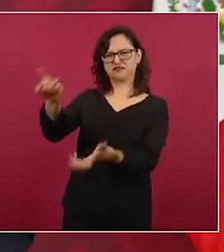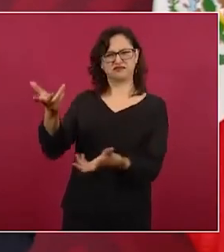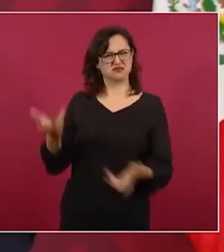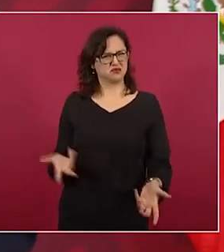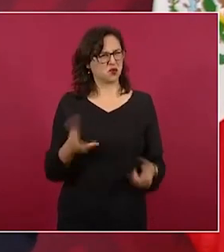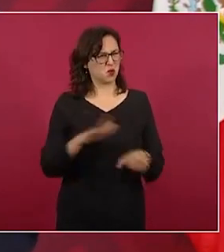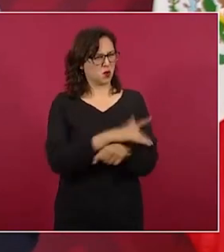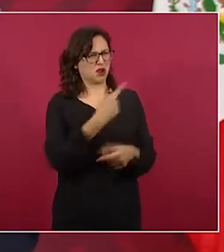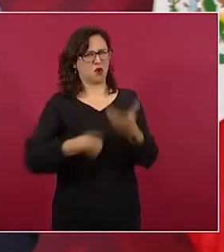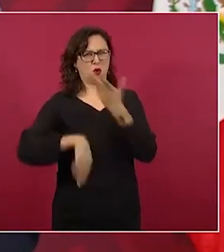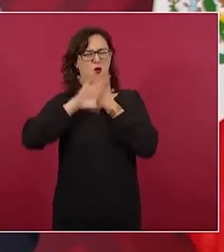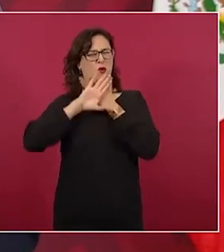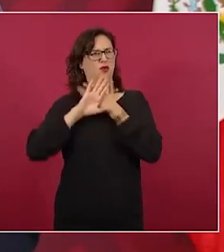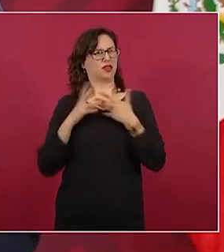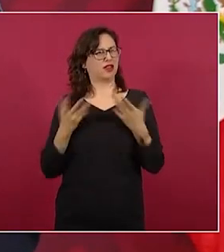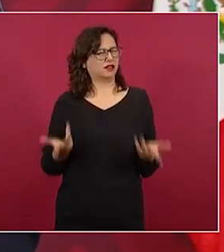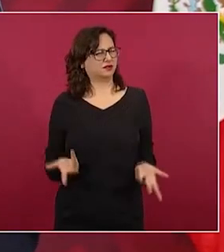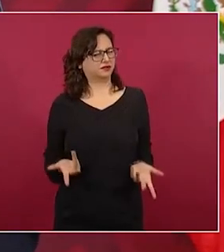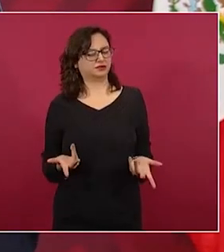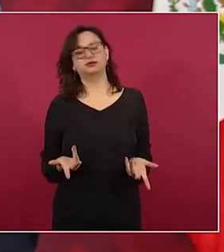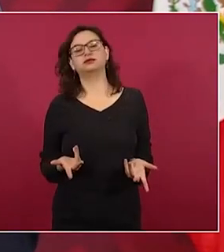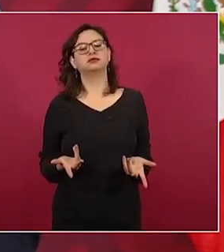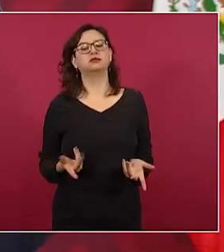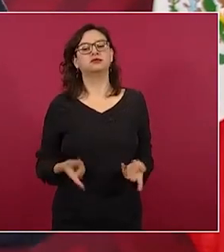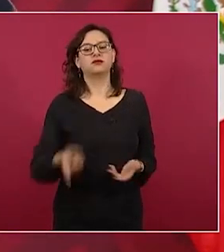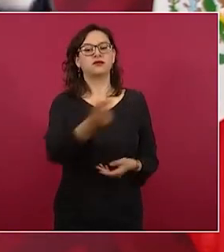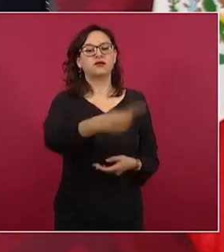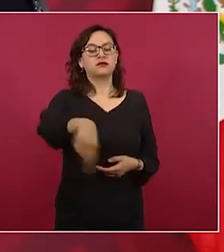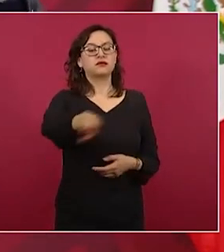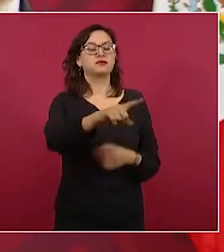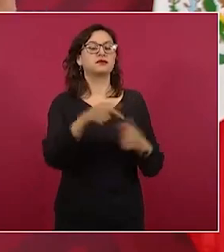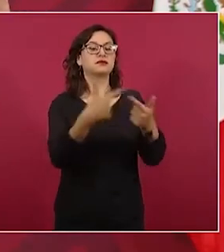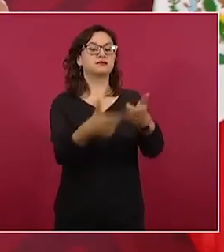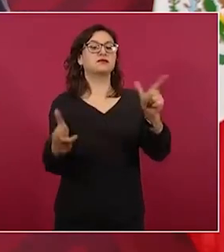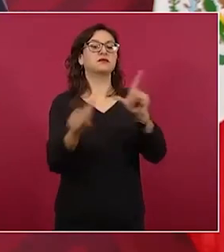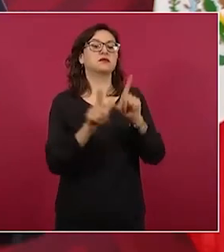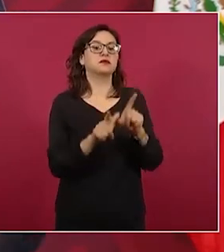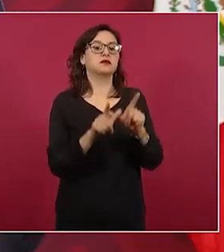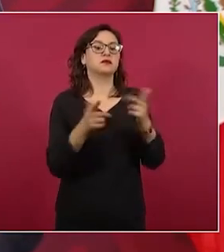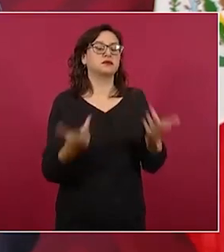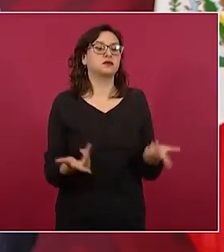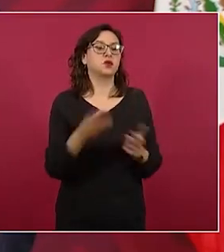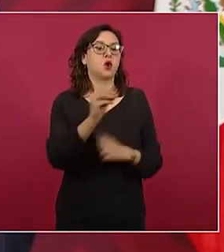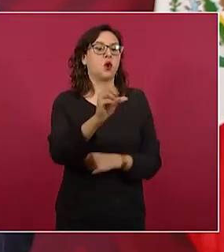de la sociedad civil, entre comillas,